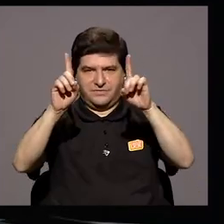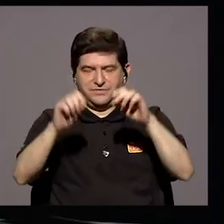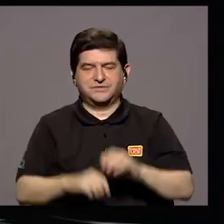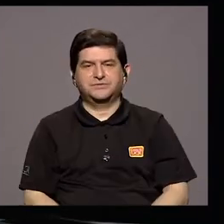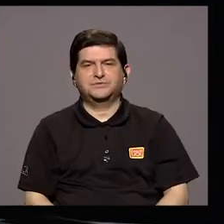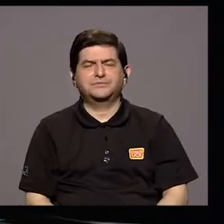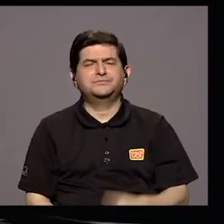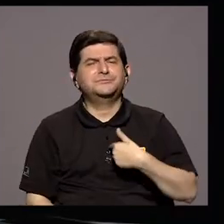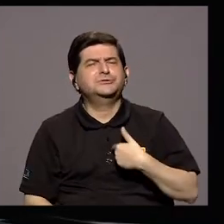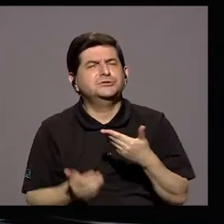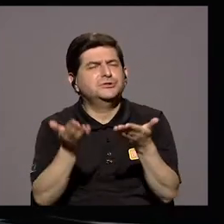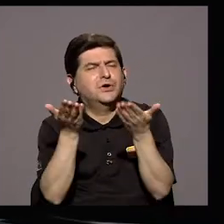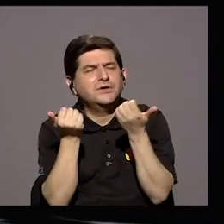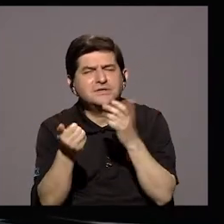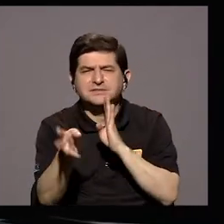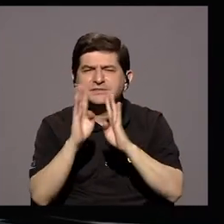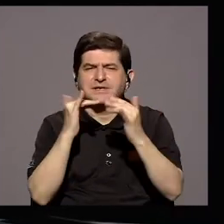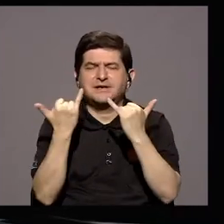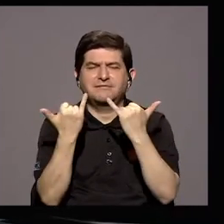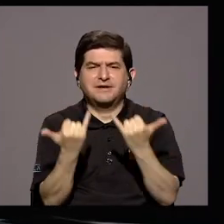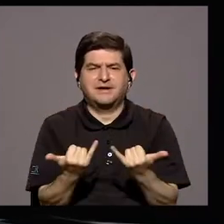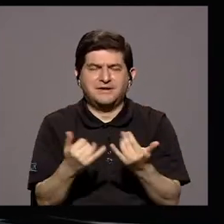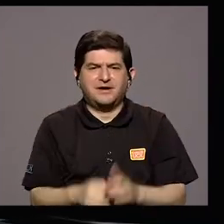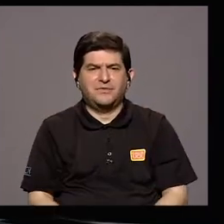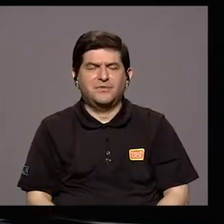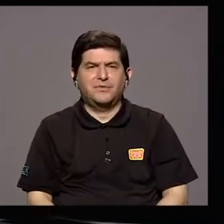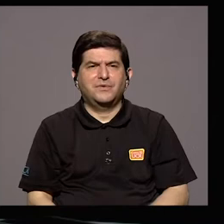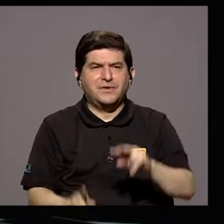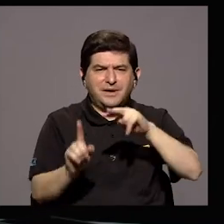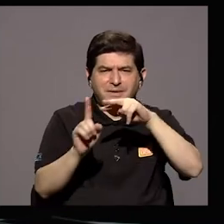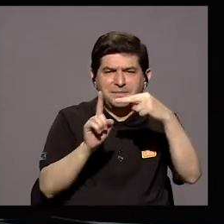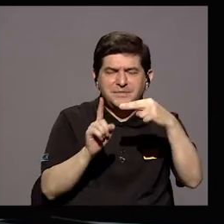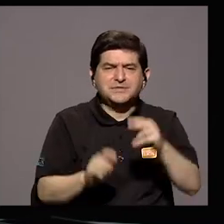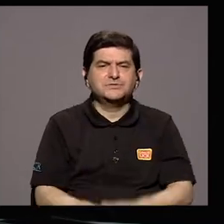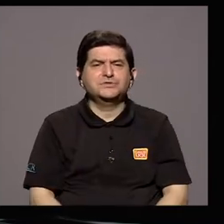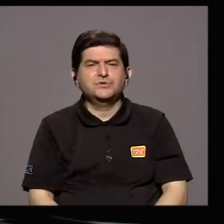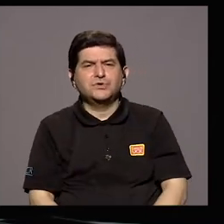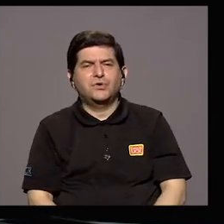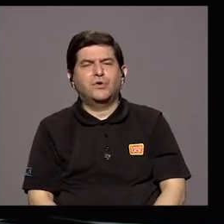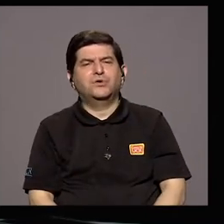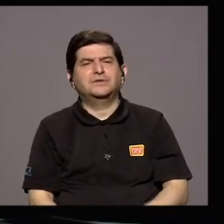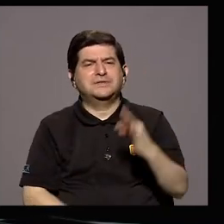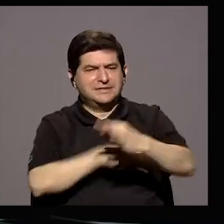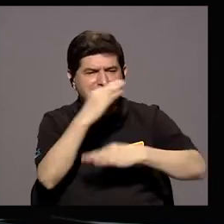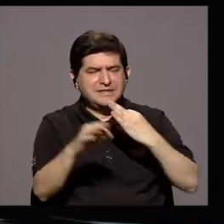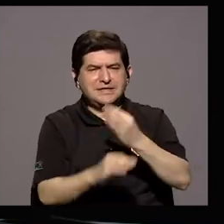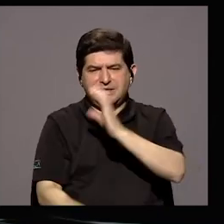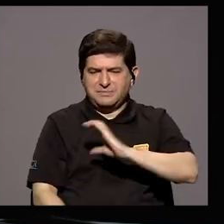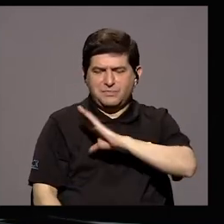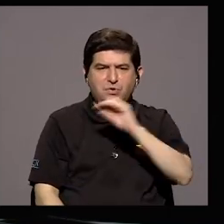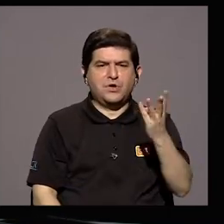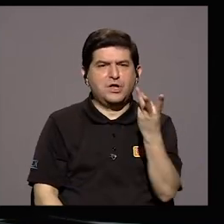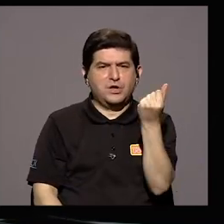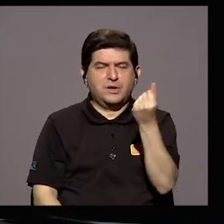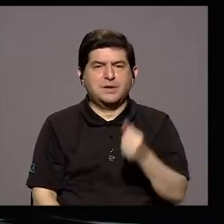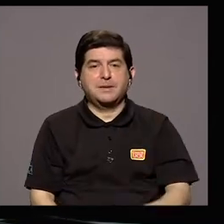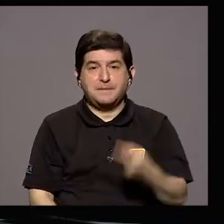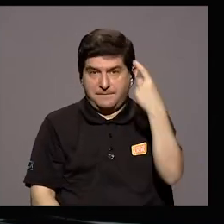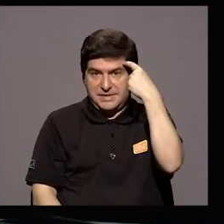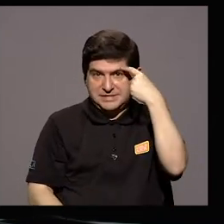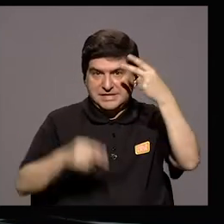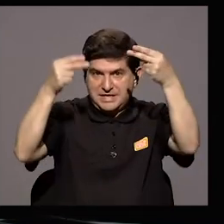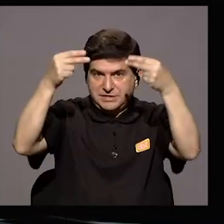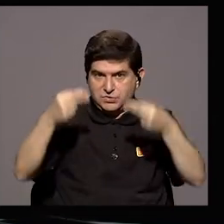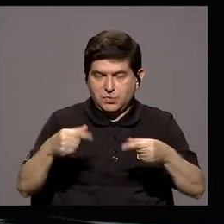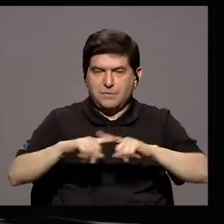Yo quisiera que hablemos En una visión muy cualitativa Pero también cuantitativa A tono de los presupuestos Pero también